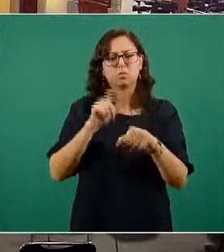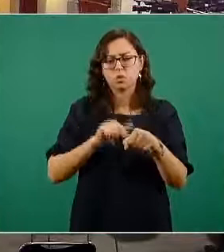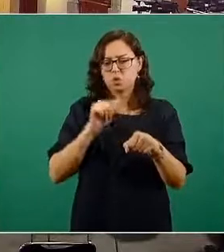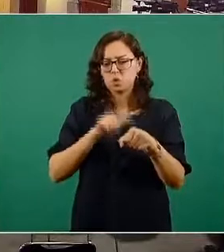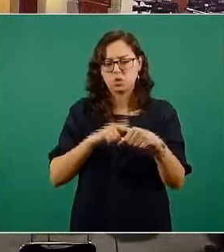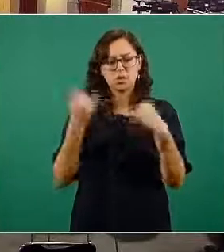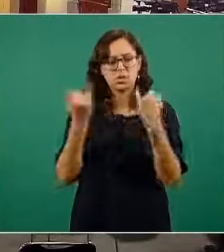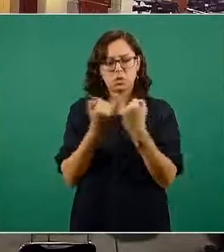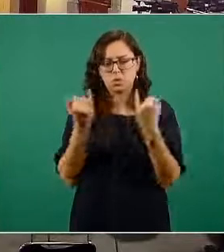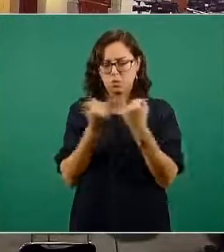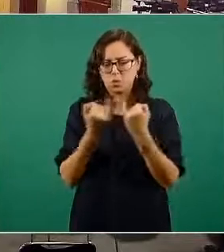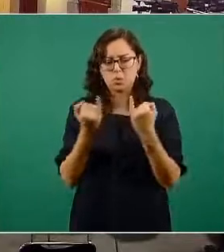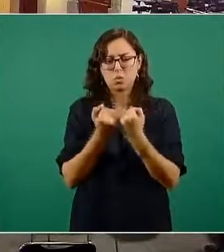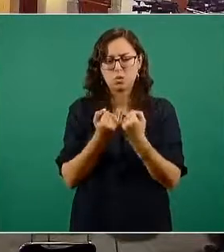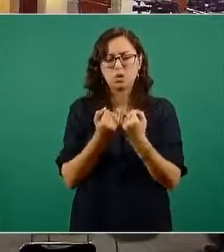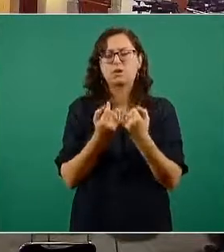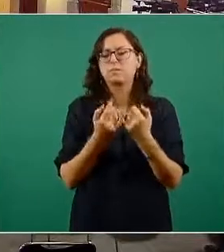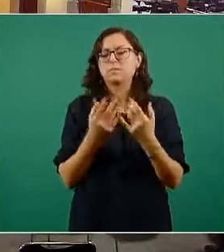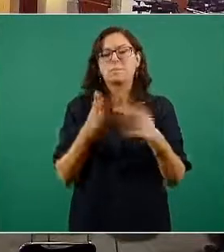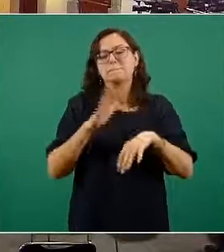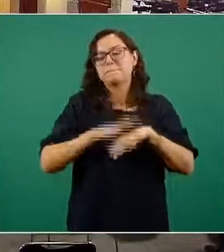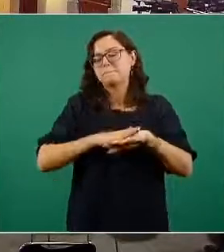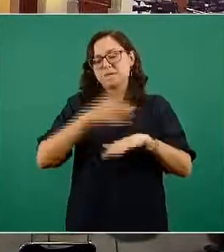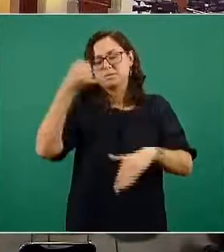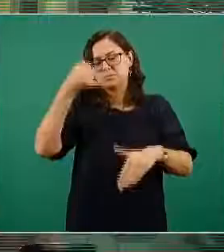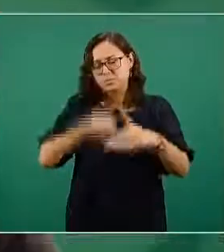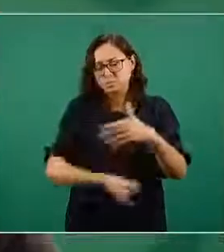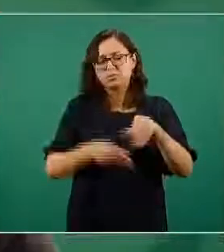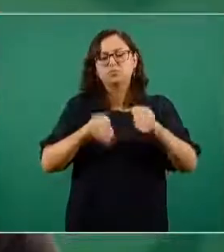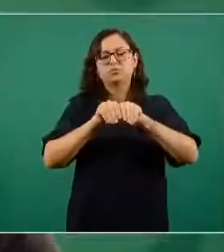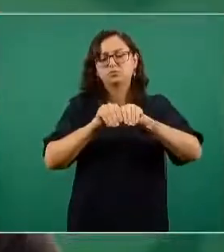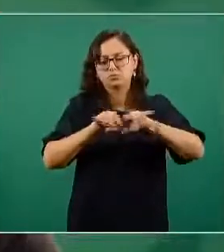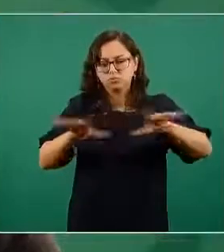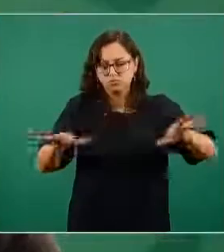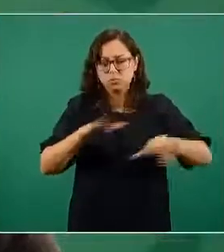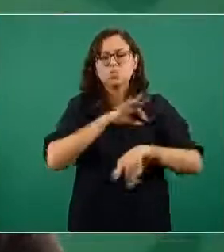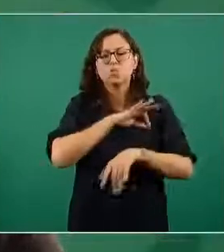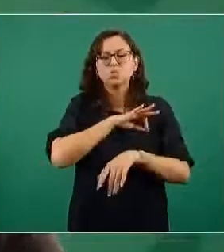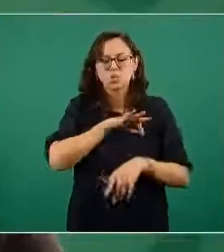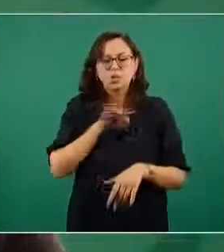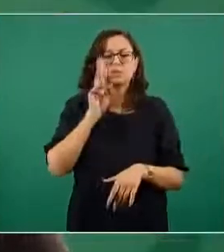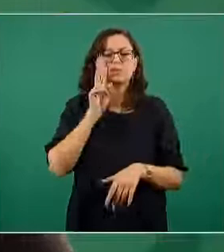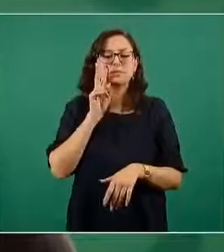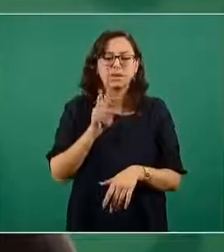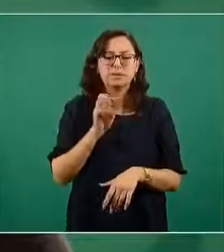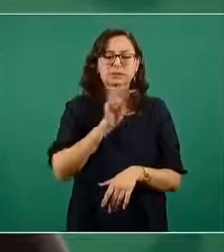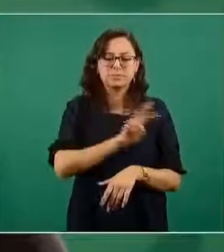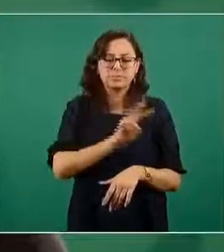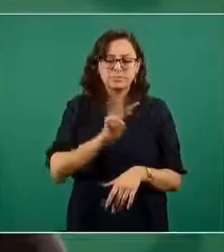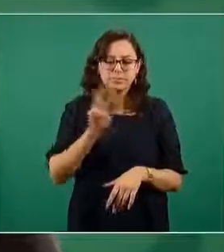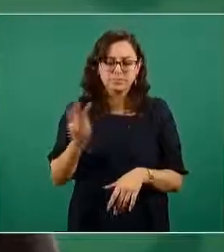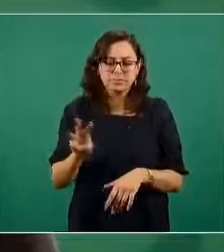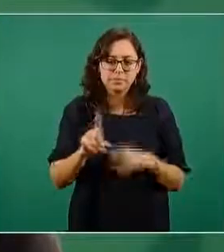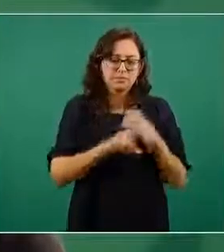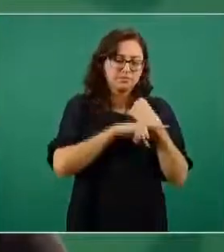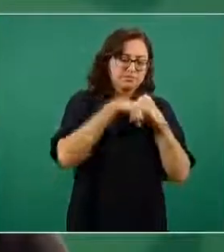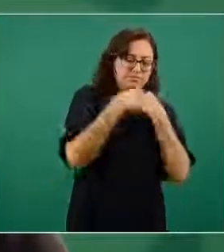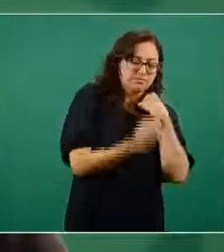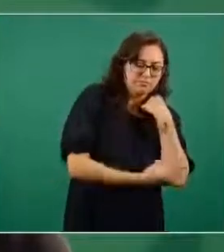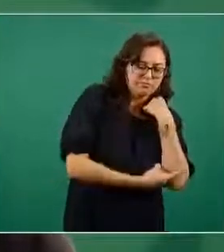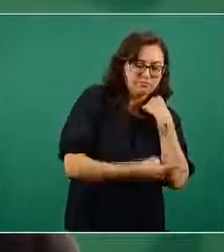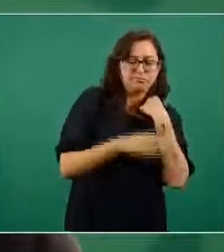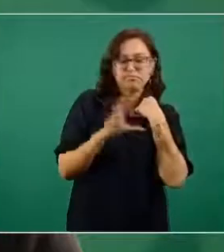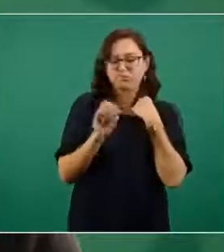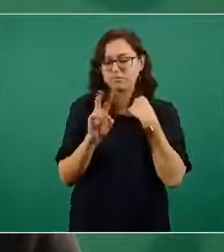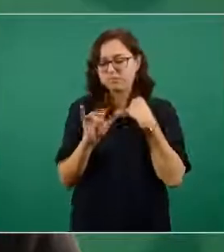y encontrarán también mucha información más ampliada y estadística completa de embarazo y COVID con su componente